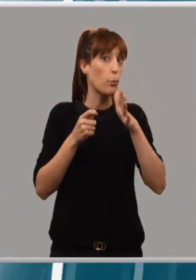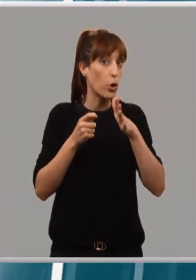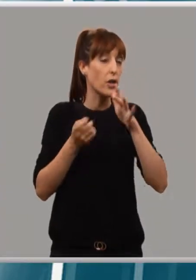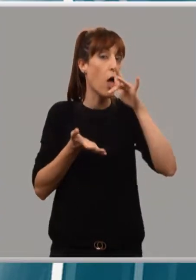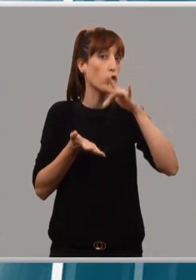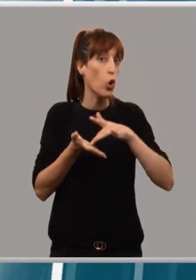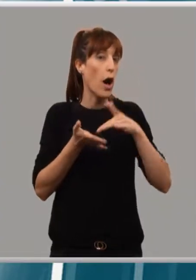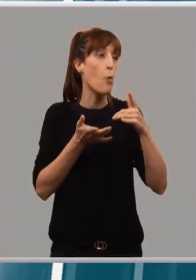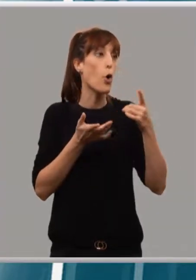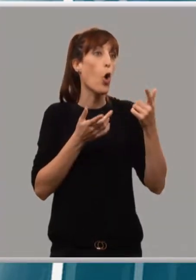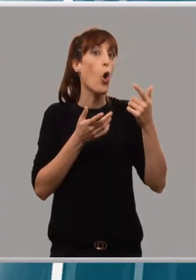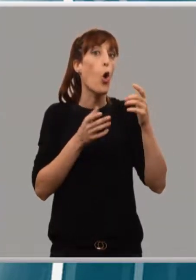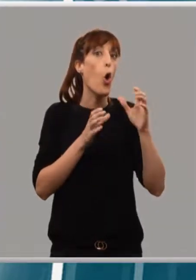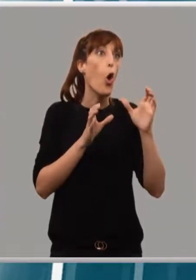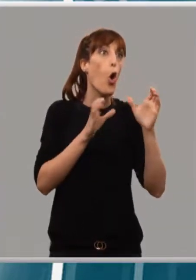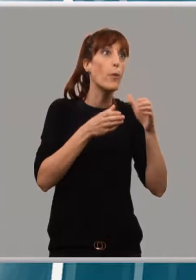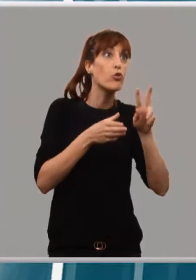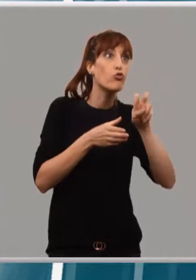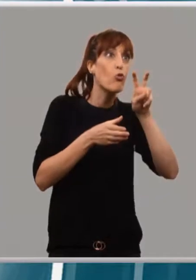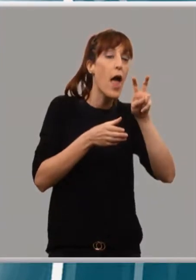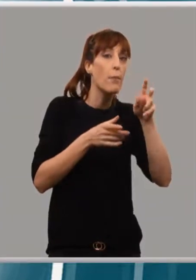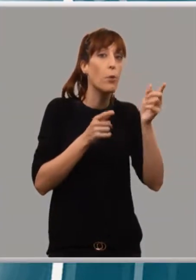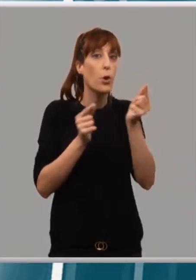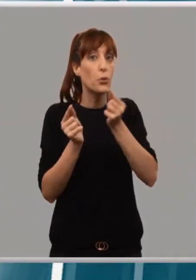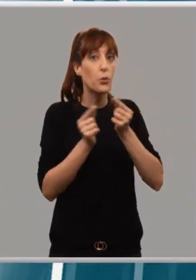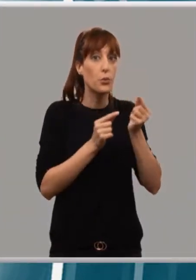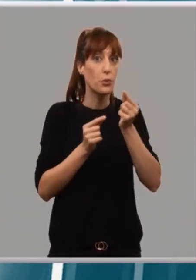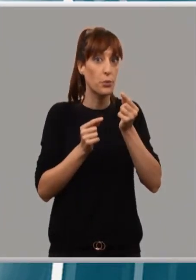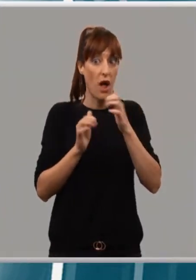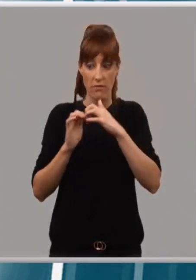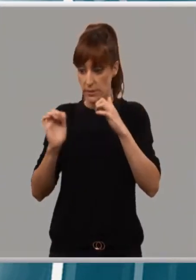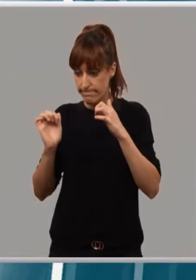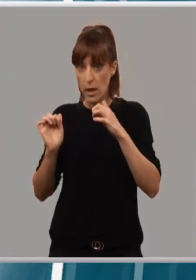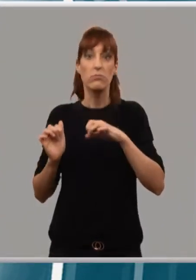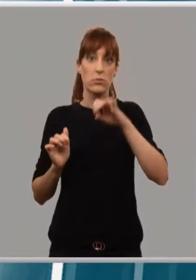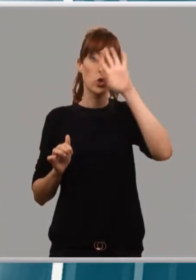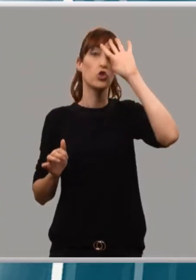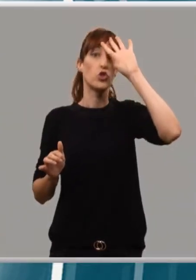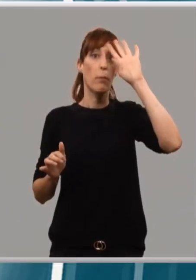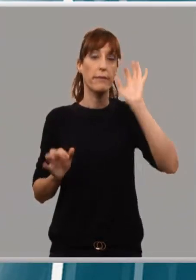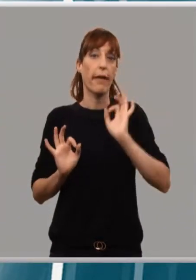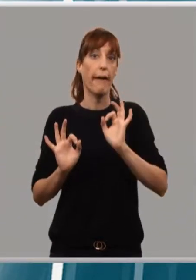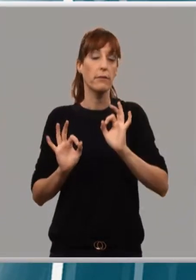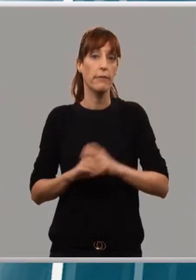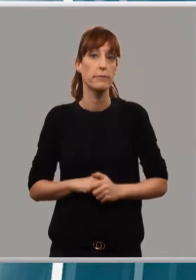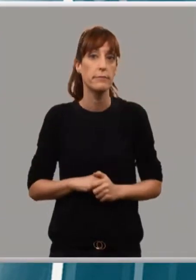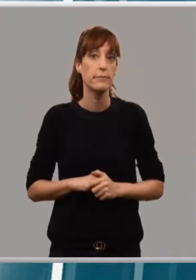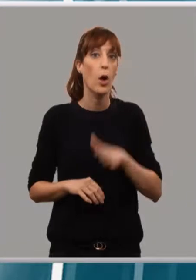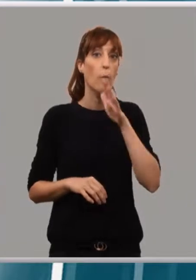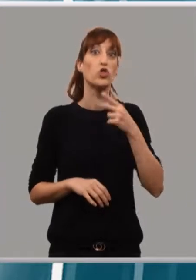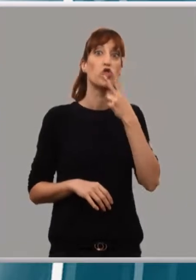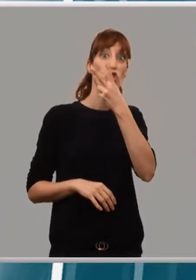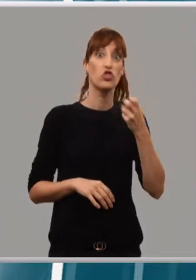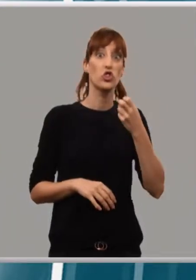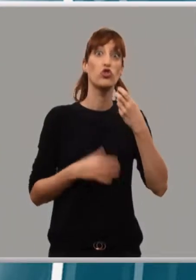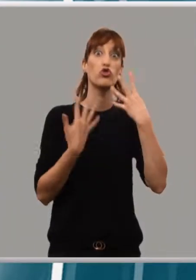posibilidad del nuevo gobierno, bueno, pues cuando menos sorprendente. En la semana del 7 al 14 de agosto, Cuevas dedicó cerca de 290